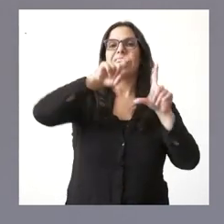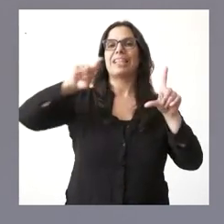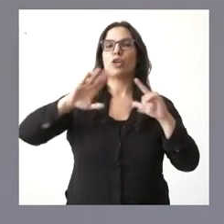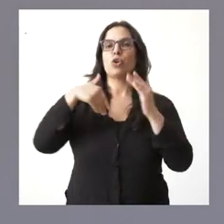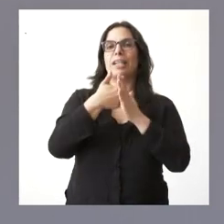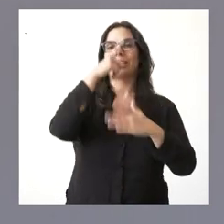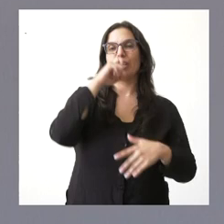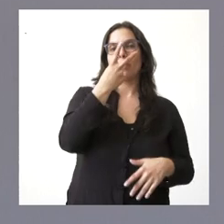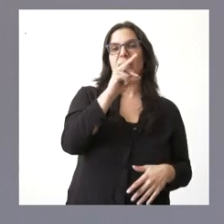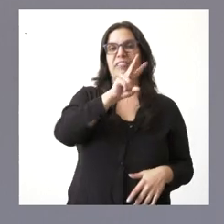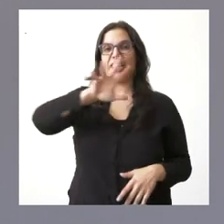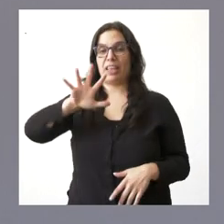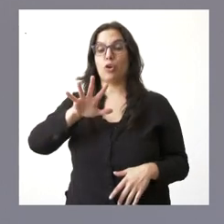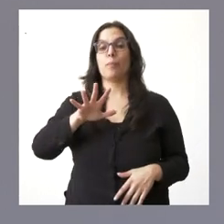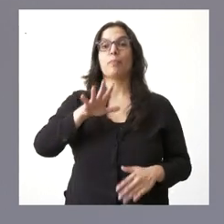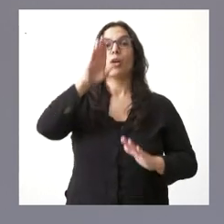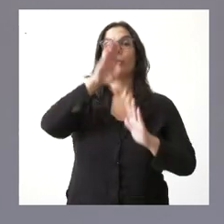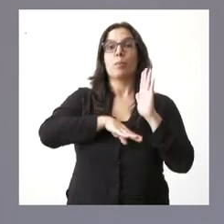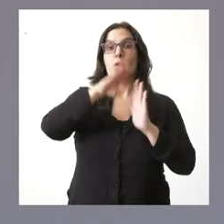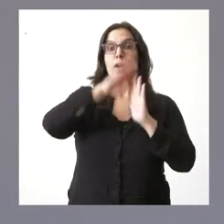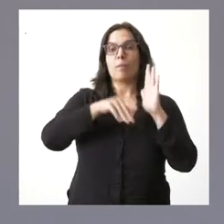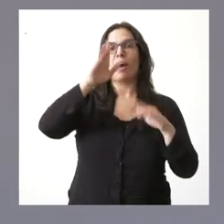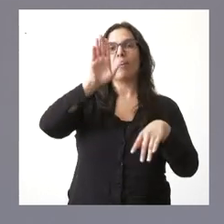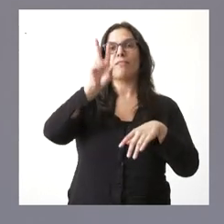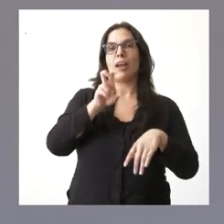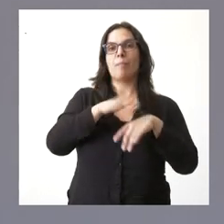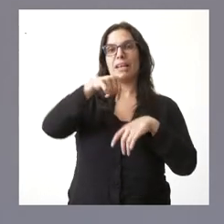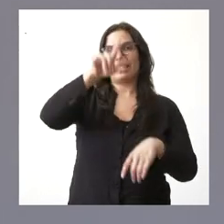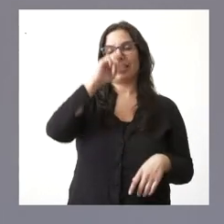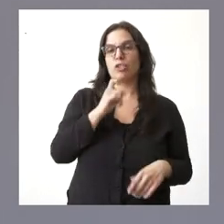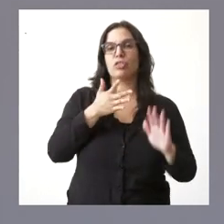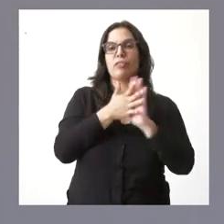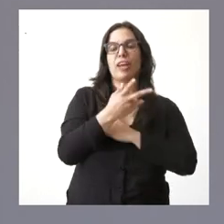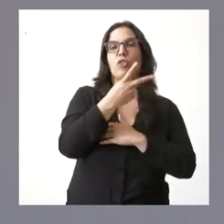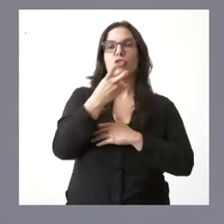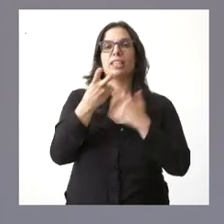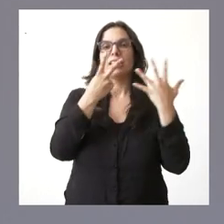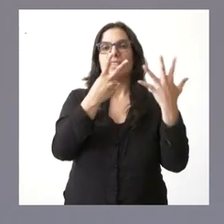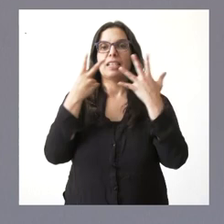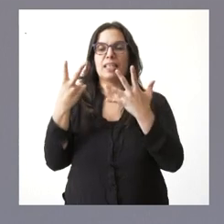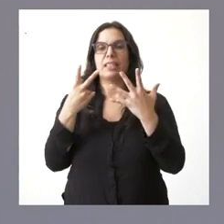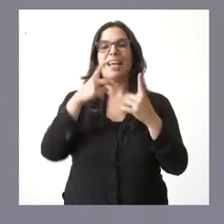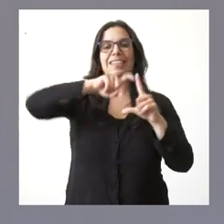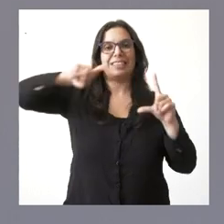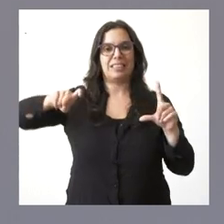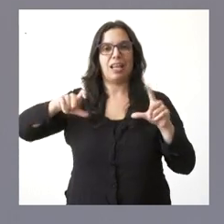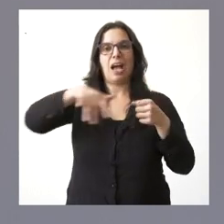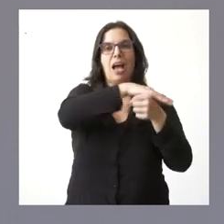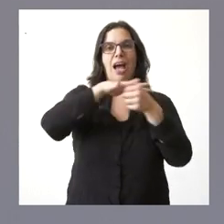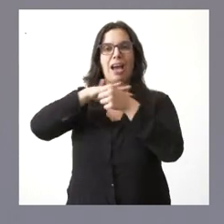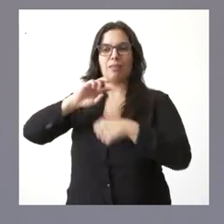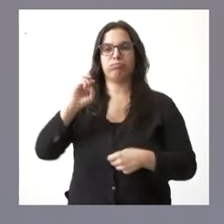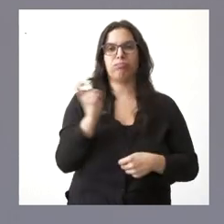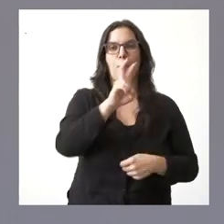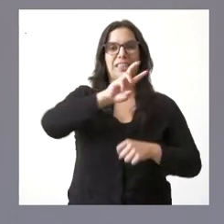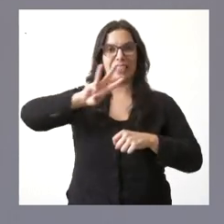estadístico tiene vigencia para este año. Hablamos de 277 operaciones estadísticas, de 23 áreas dentro